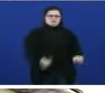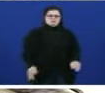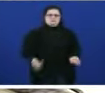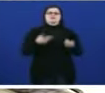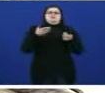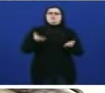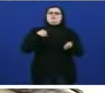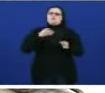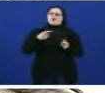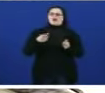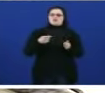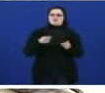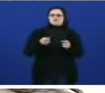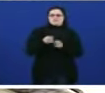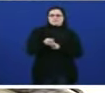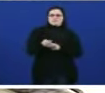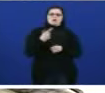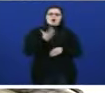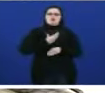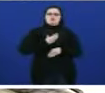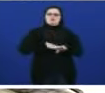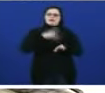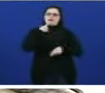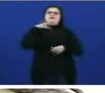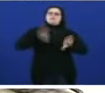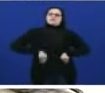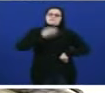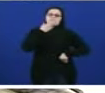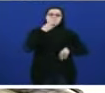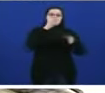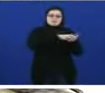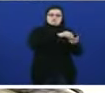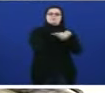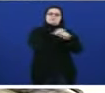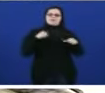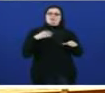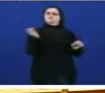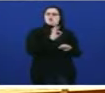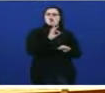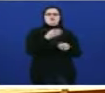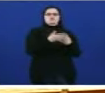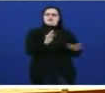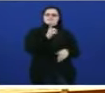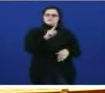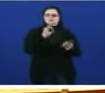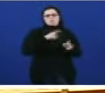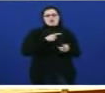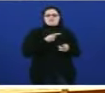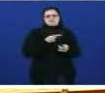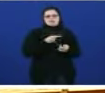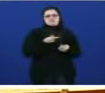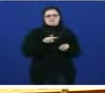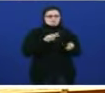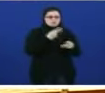coaccionan os concellos, dinlles, ou aceptades privatizar a xestión destes centros ou non nos abrimos. Esa é a súa política.